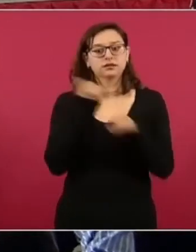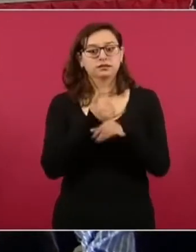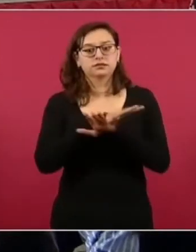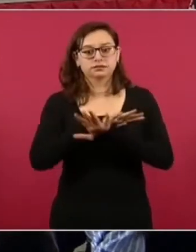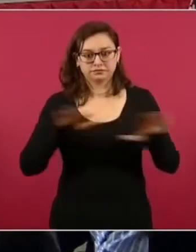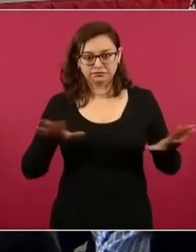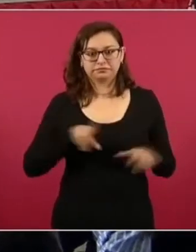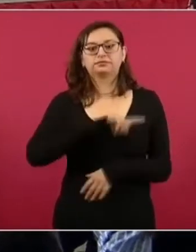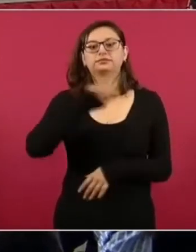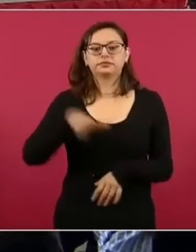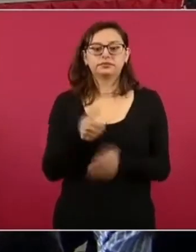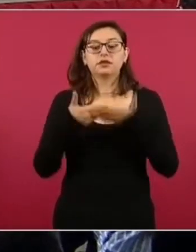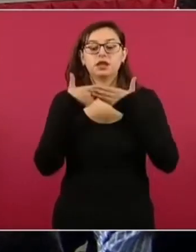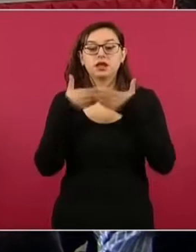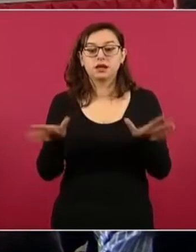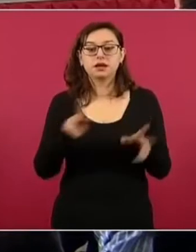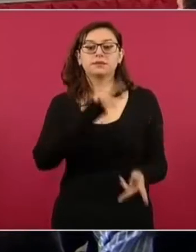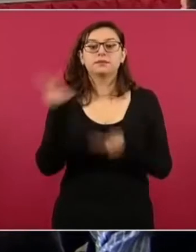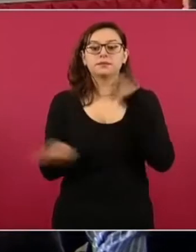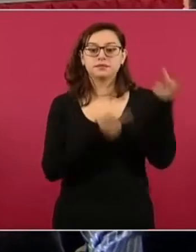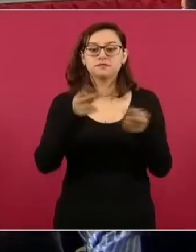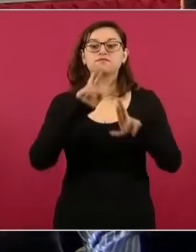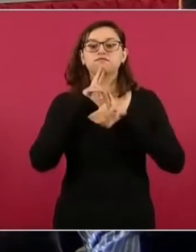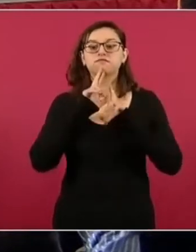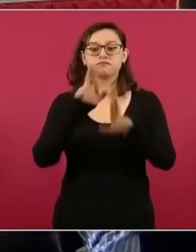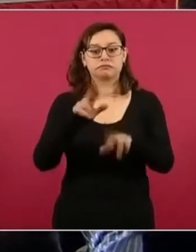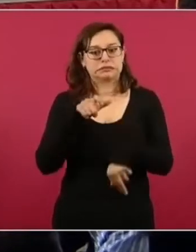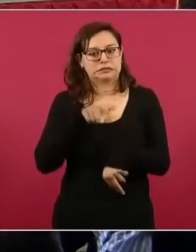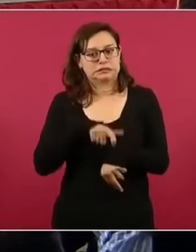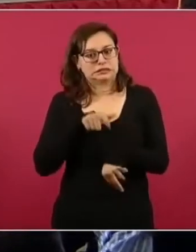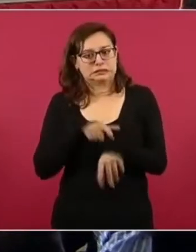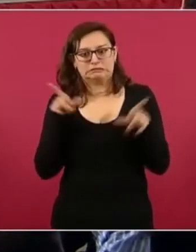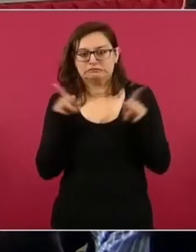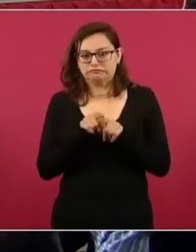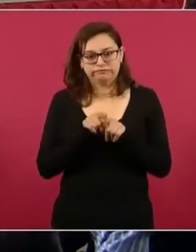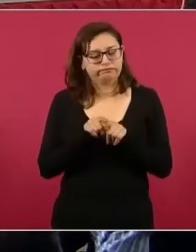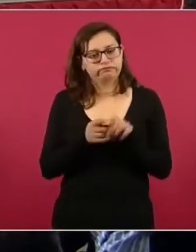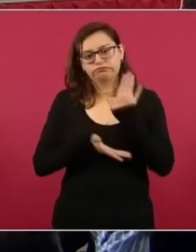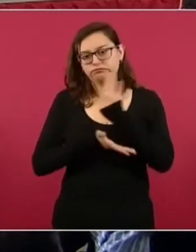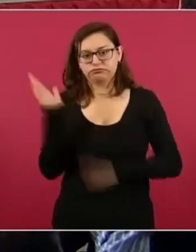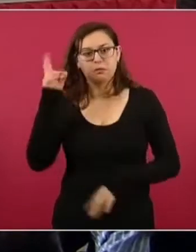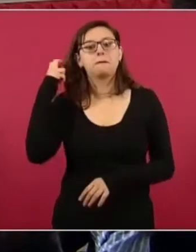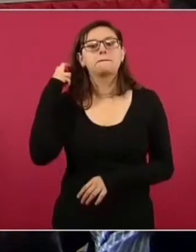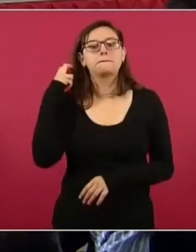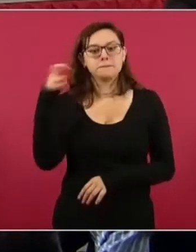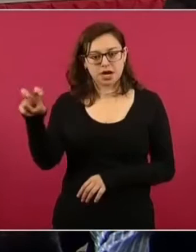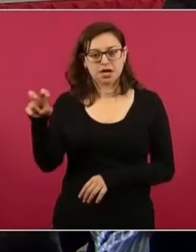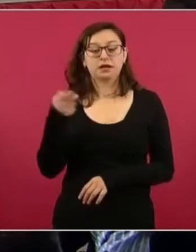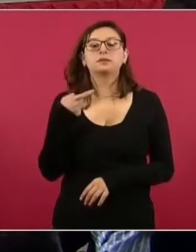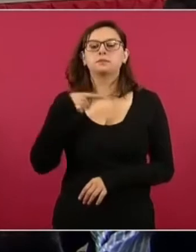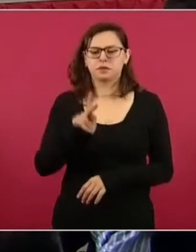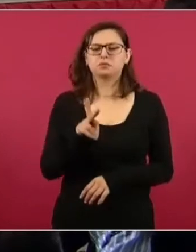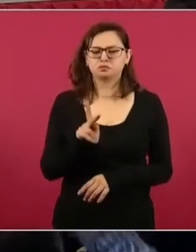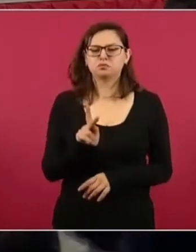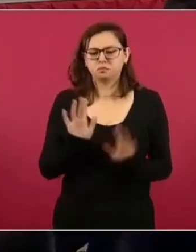No tenemos mucho tiempo porque vamos a salir a gira, pero sí vamos